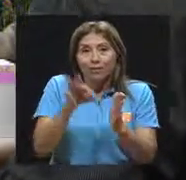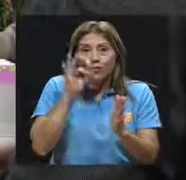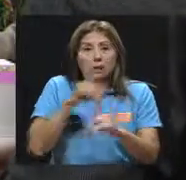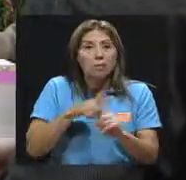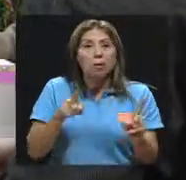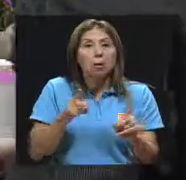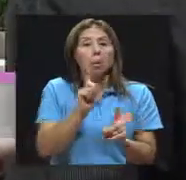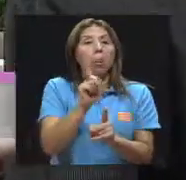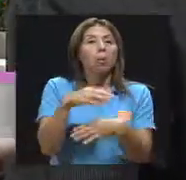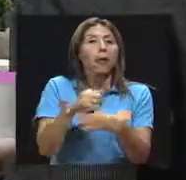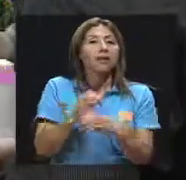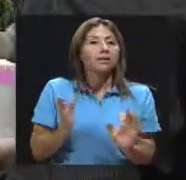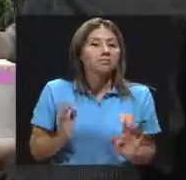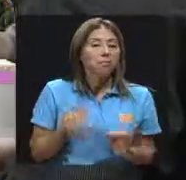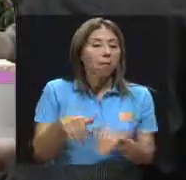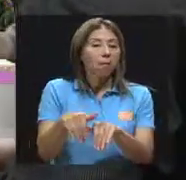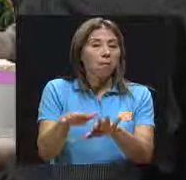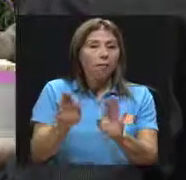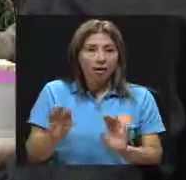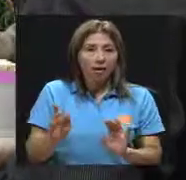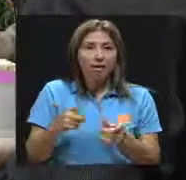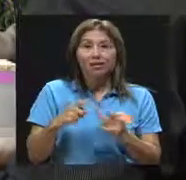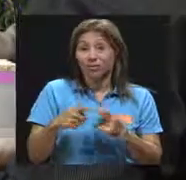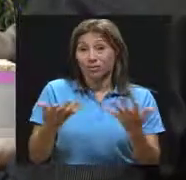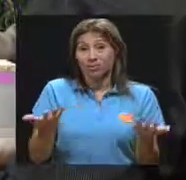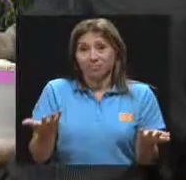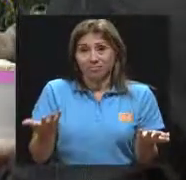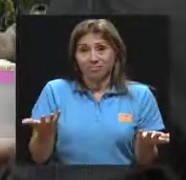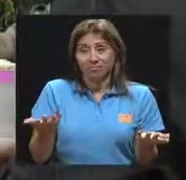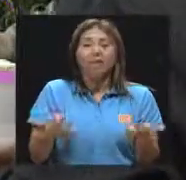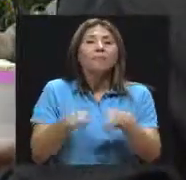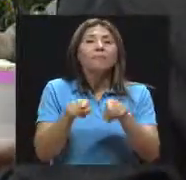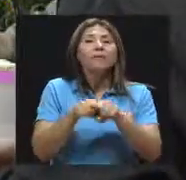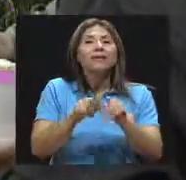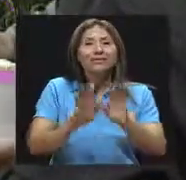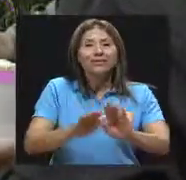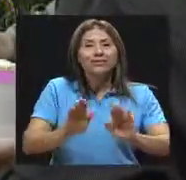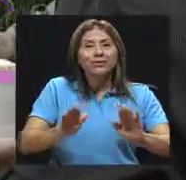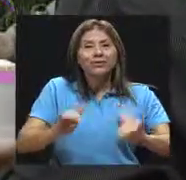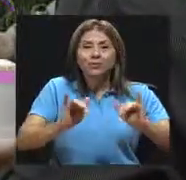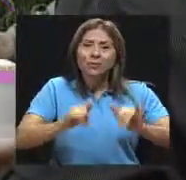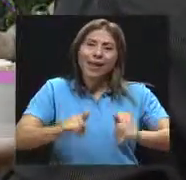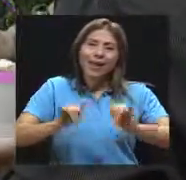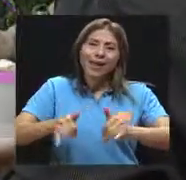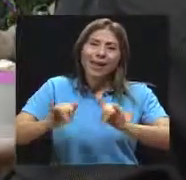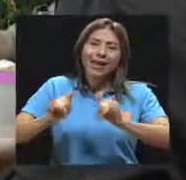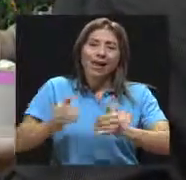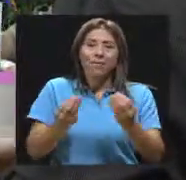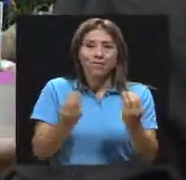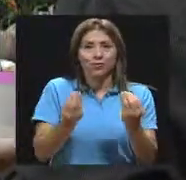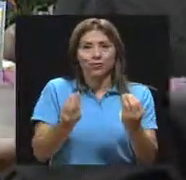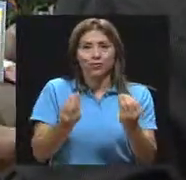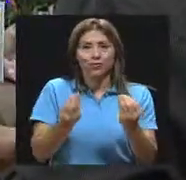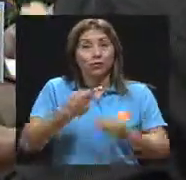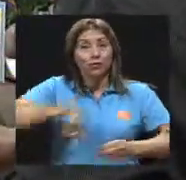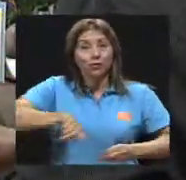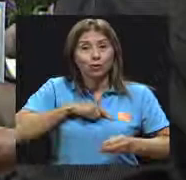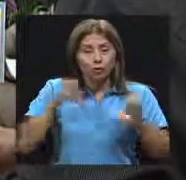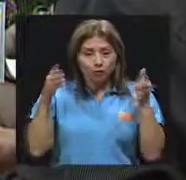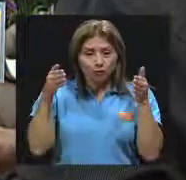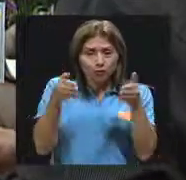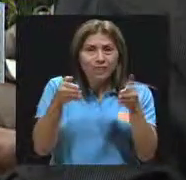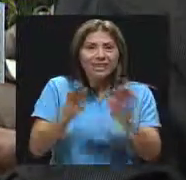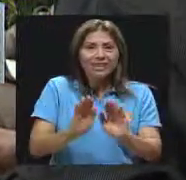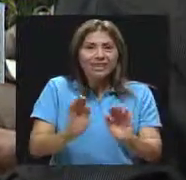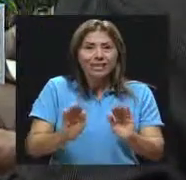sí es importante considerarlo. Y lo otro es que los niños juegan mucho. Cuando estamos hablando y centrándonos en el caso solamente de población infantil,